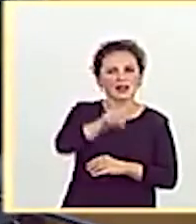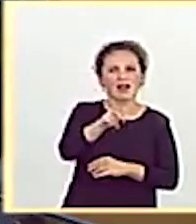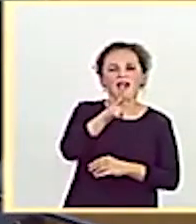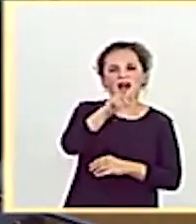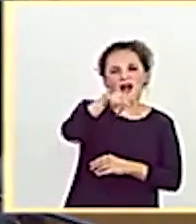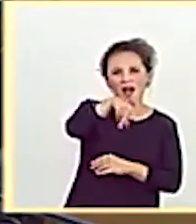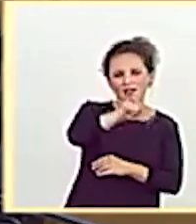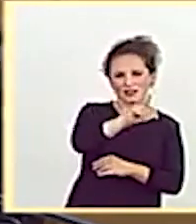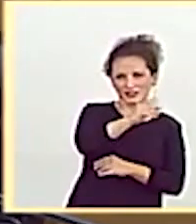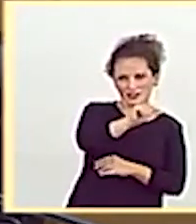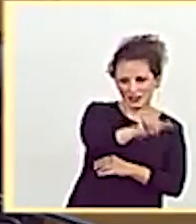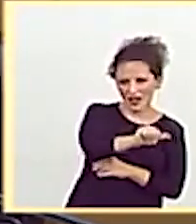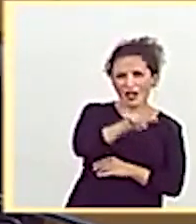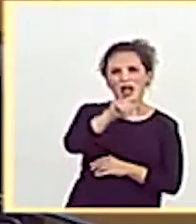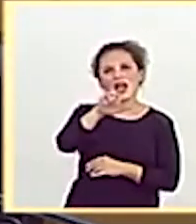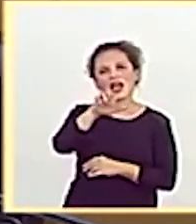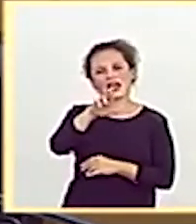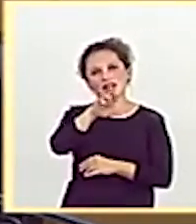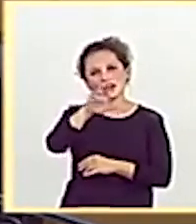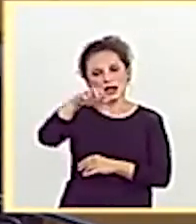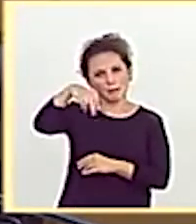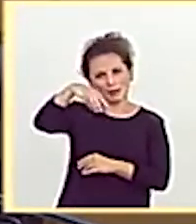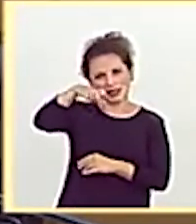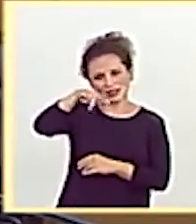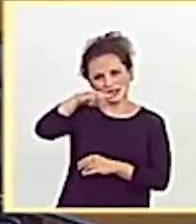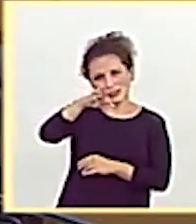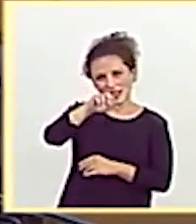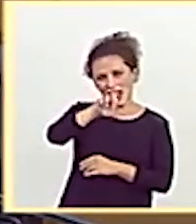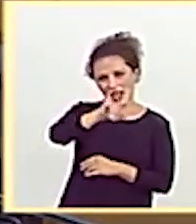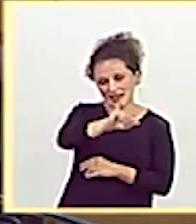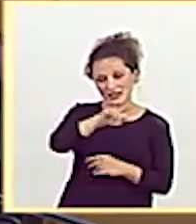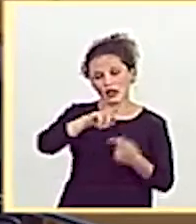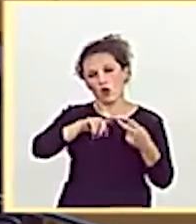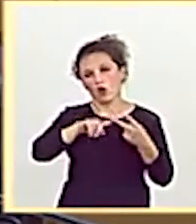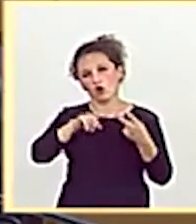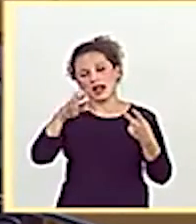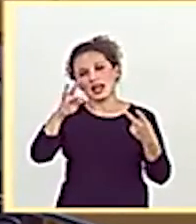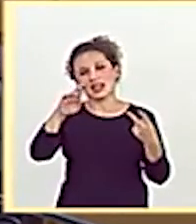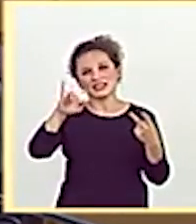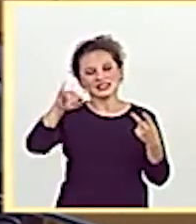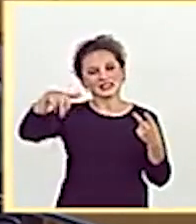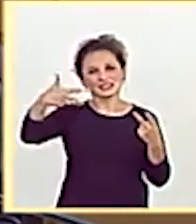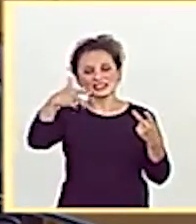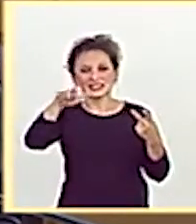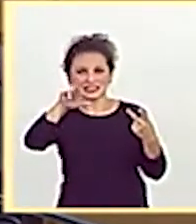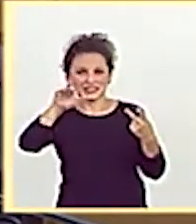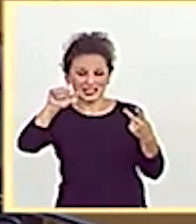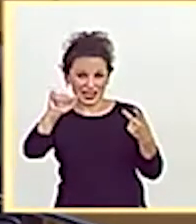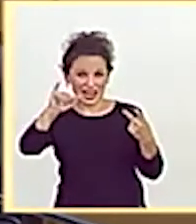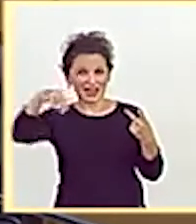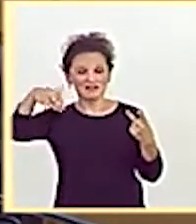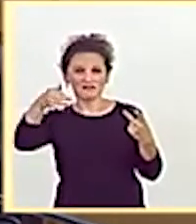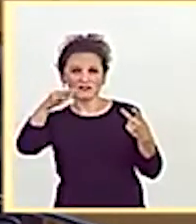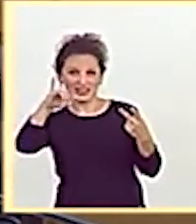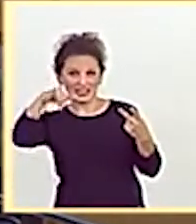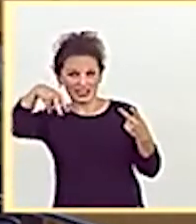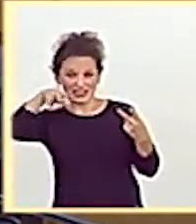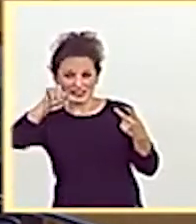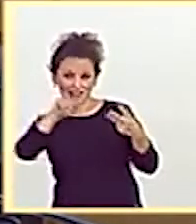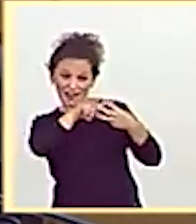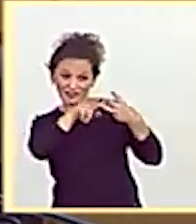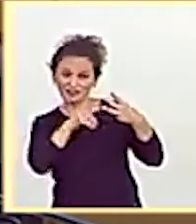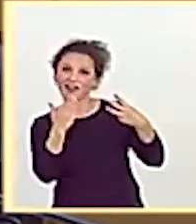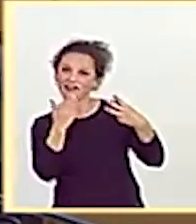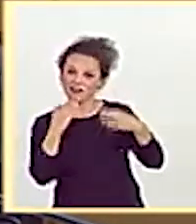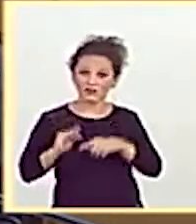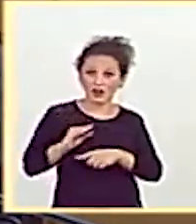Herrementari o La trinchera infinita u otras producciones vascas, gracias a esta financiación, han sido posibles y, por lo tanto, esta fuente